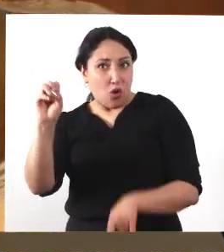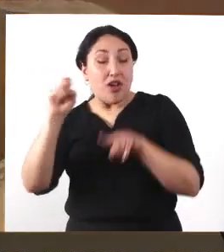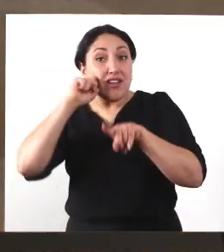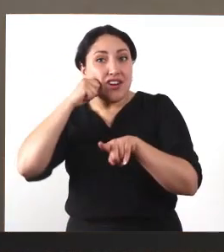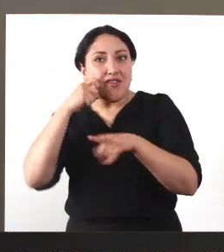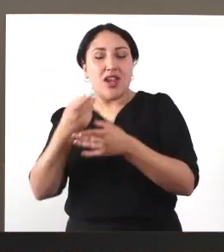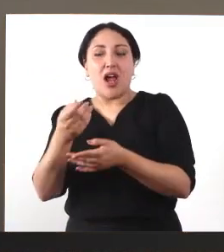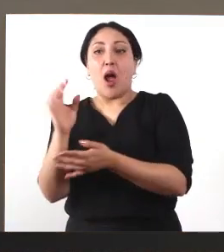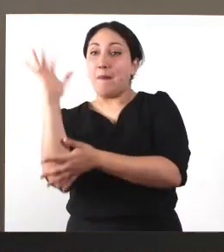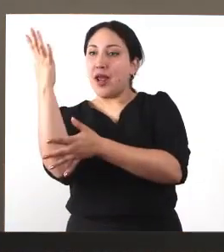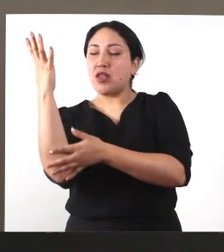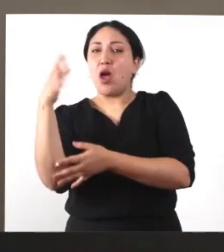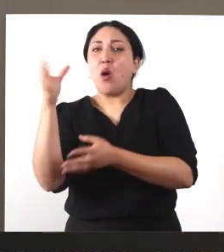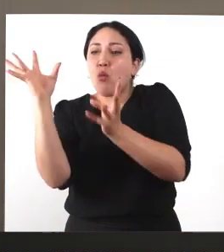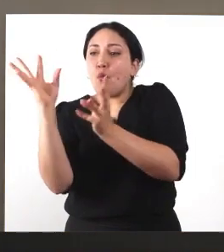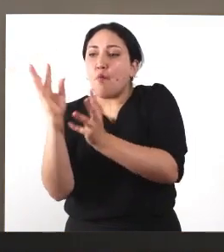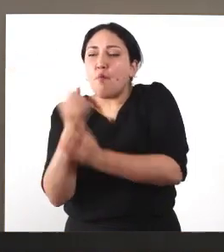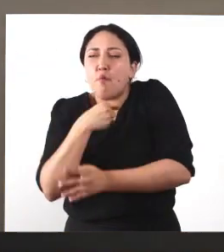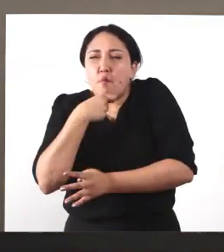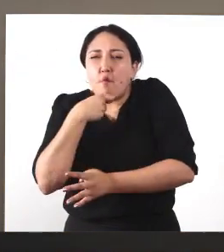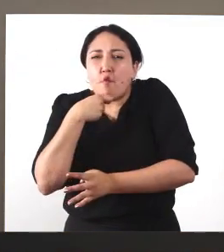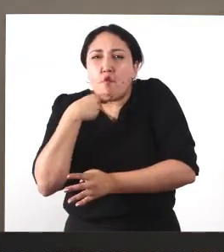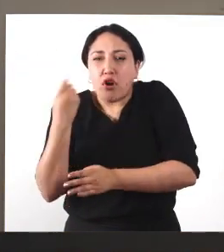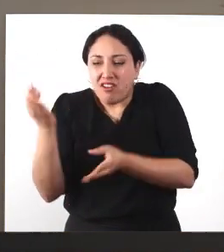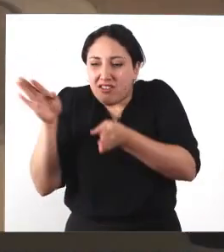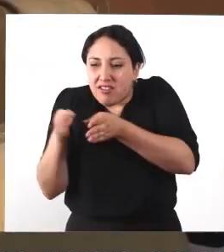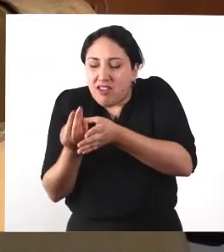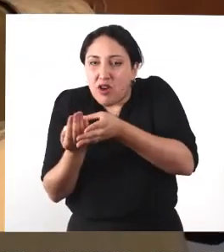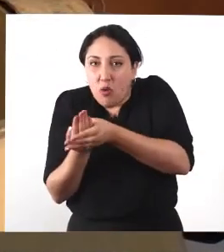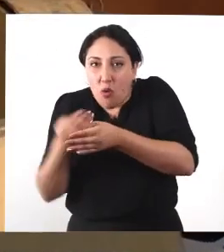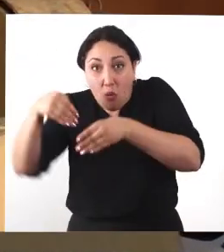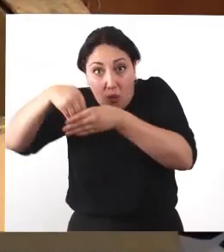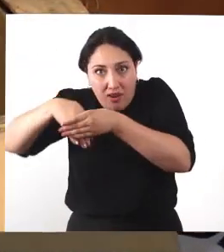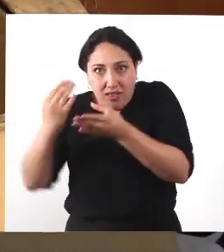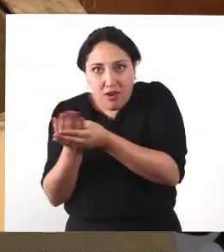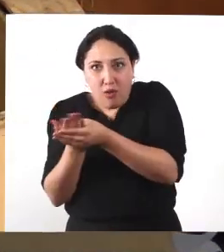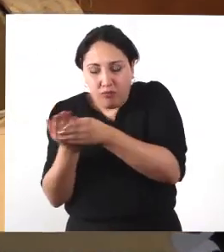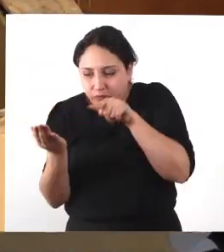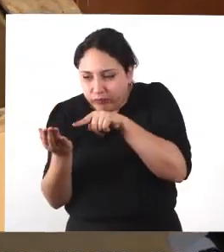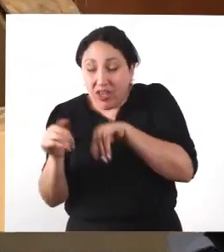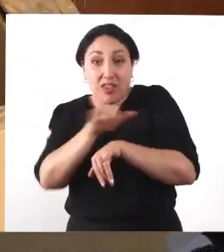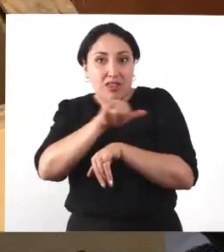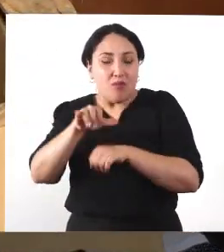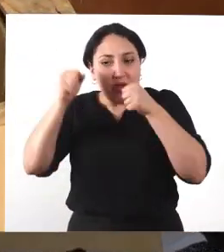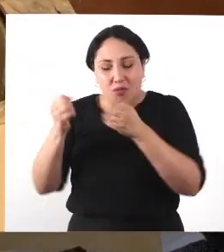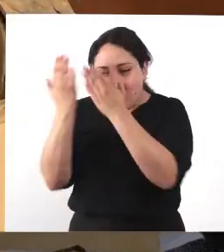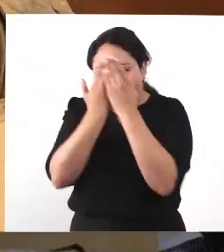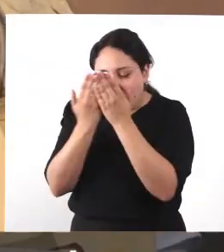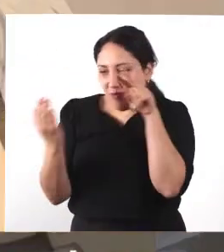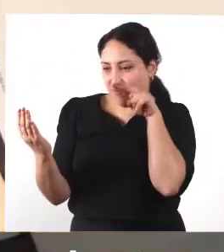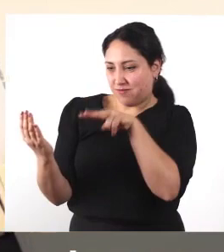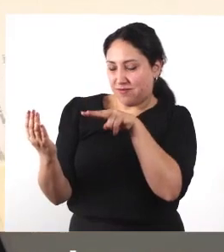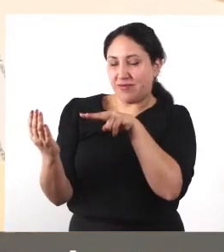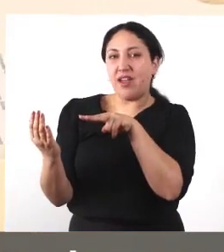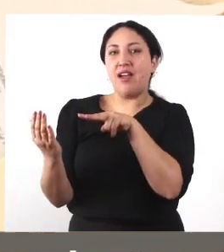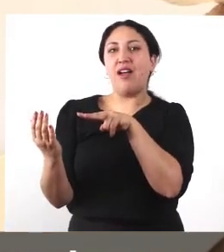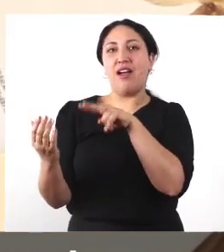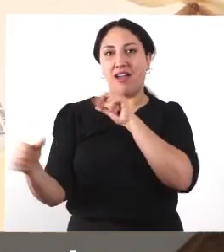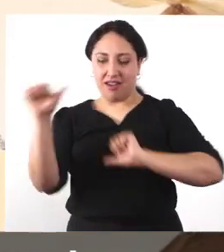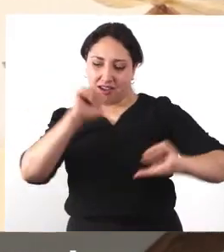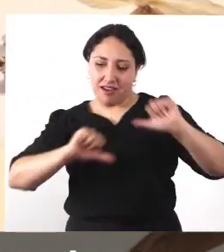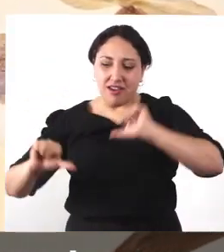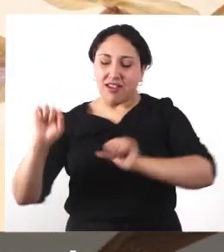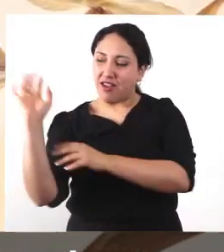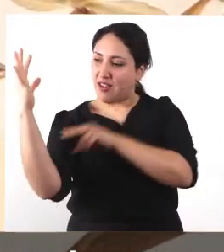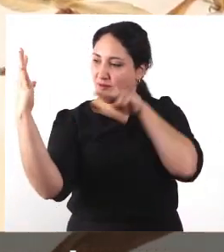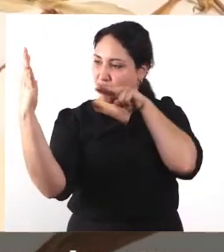plantas secas y clasificadas que se usan como material de referencia para el estilo de la botánica o ciencia de las plantas. Es como